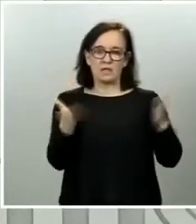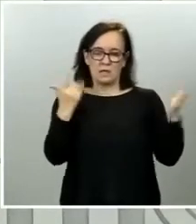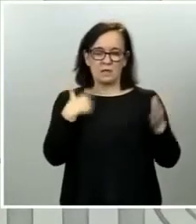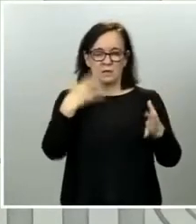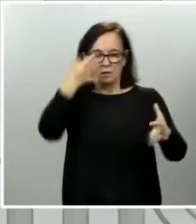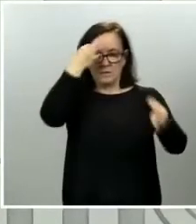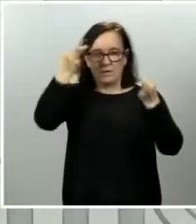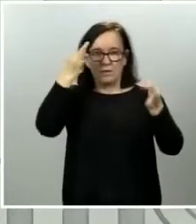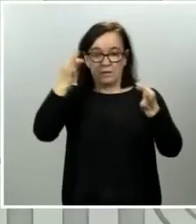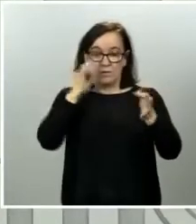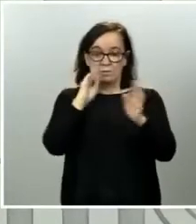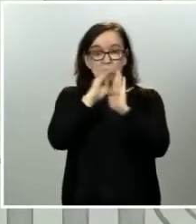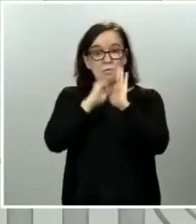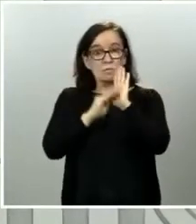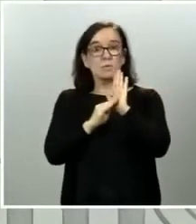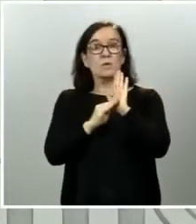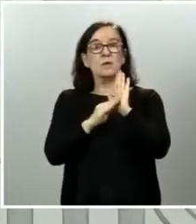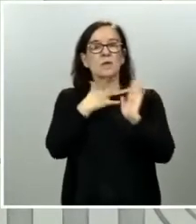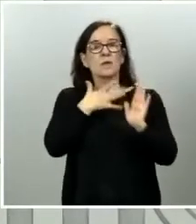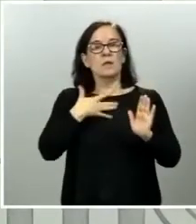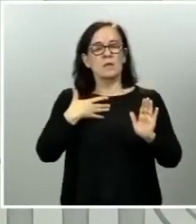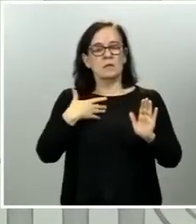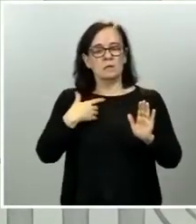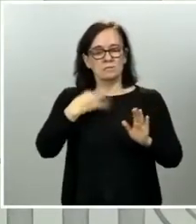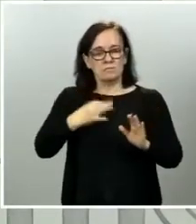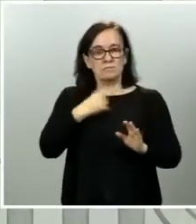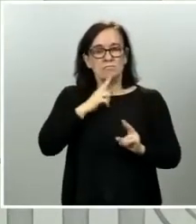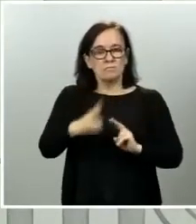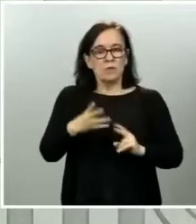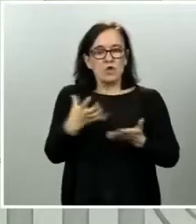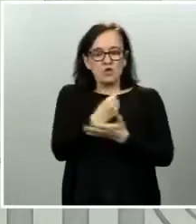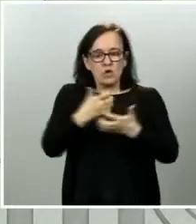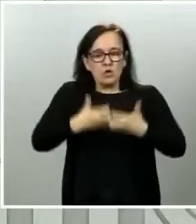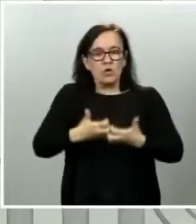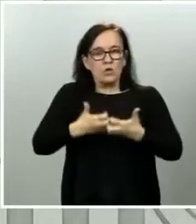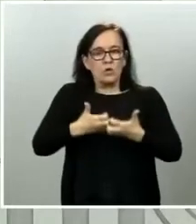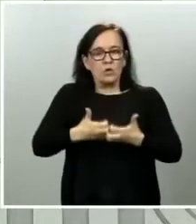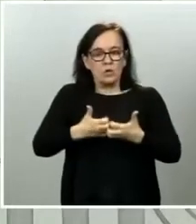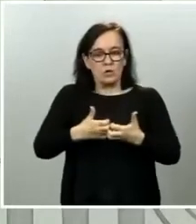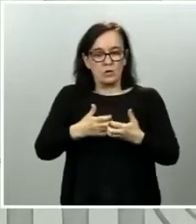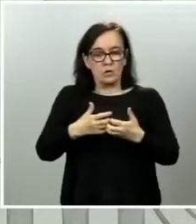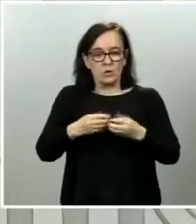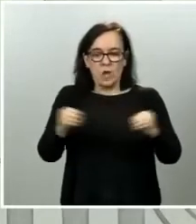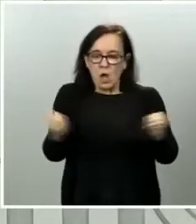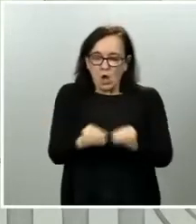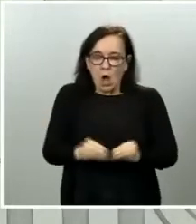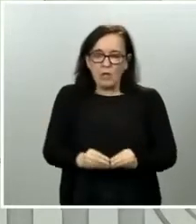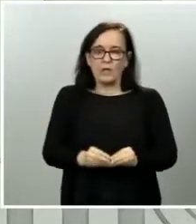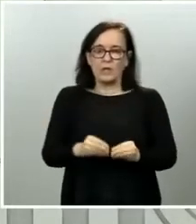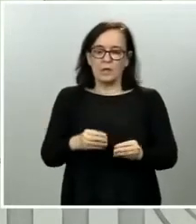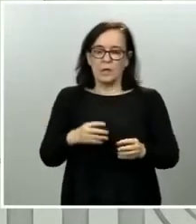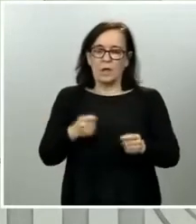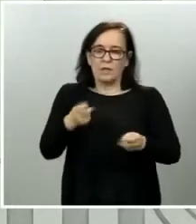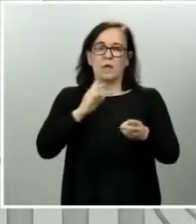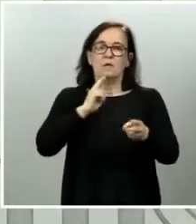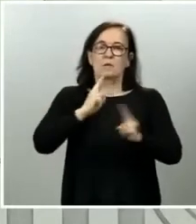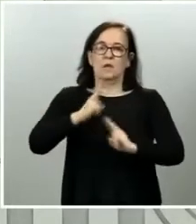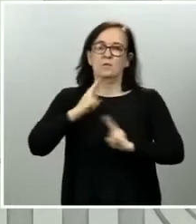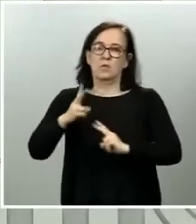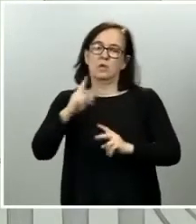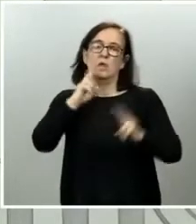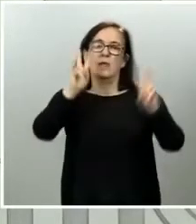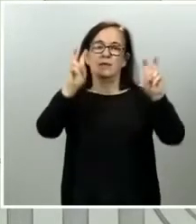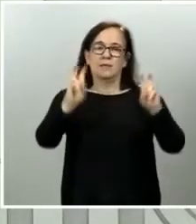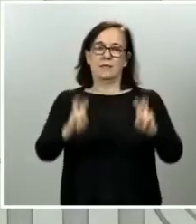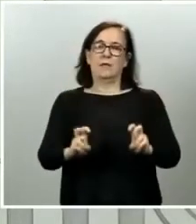cuestiones. En cualquier caso, sí que le puedo asegurar que todos los mecanismos que faciliten la conciliación y en respuesta a estas cuestiones que usted me